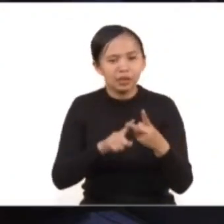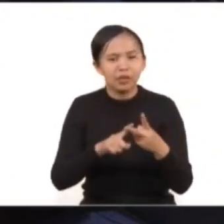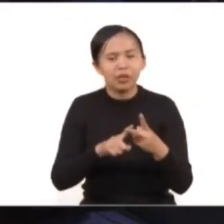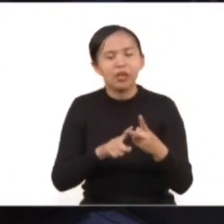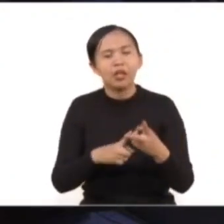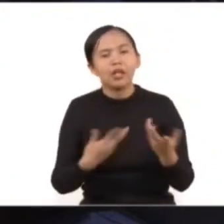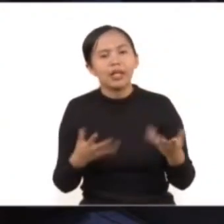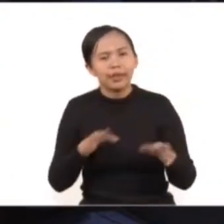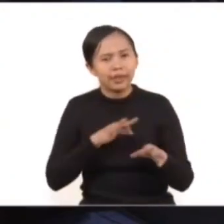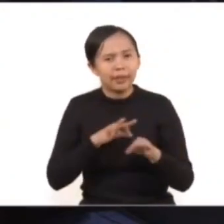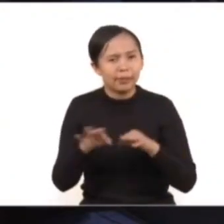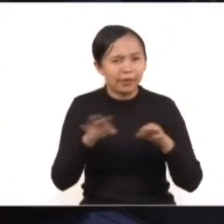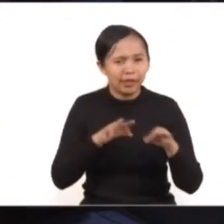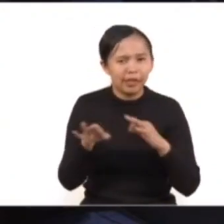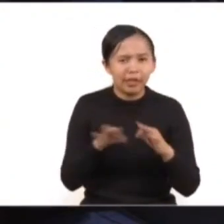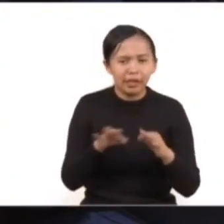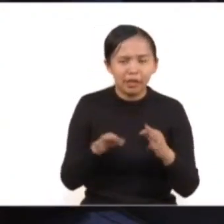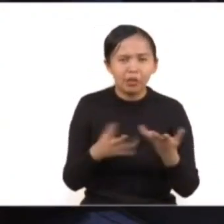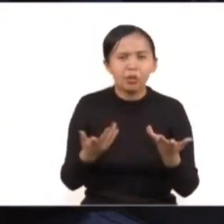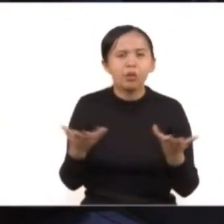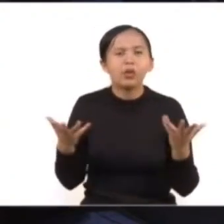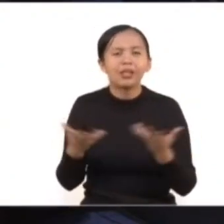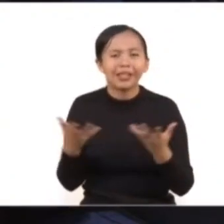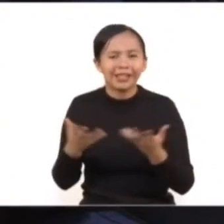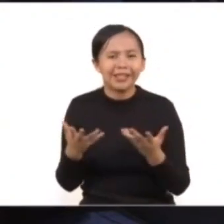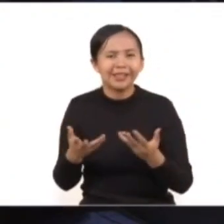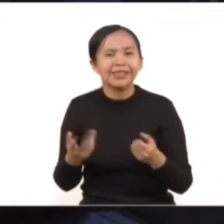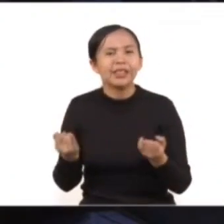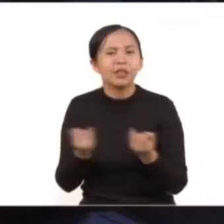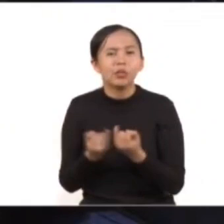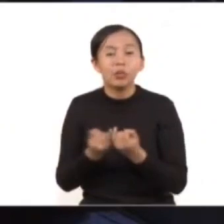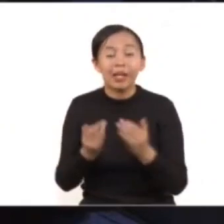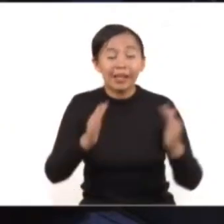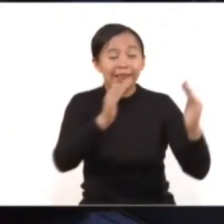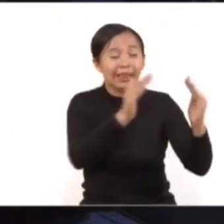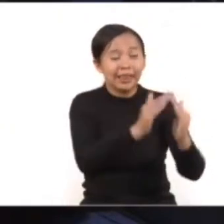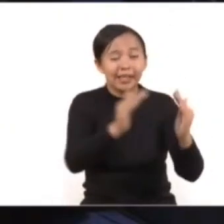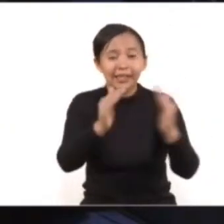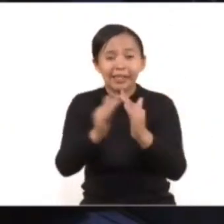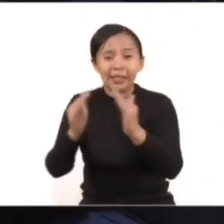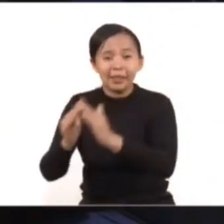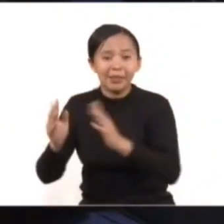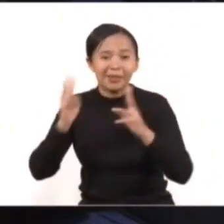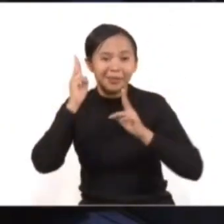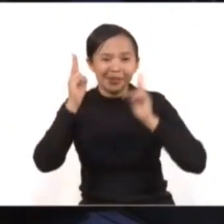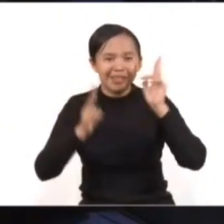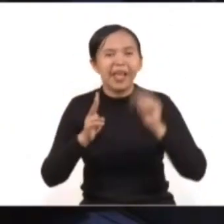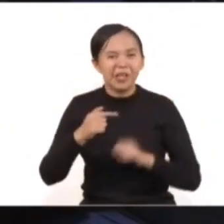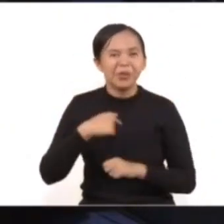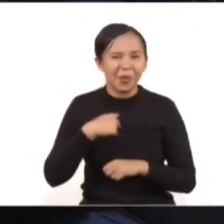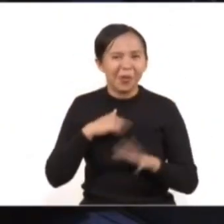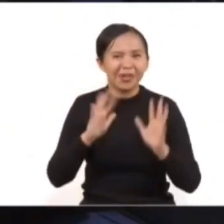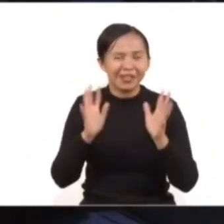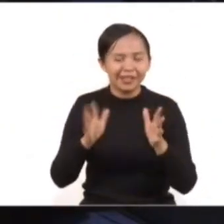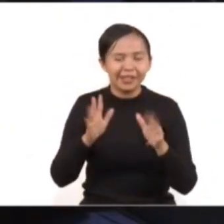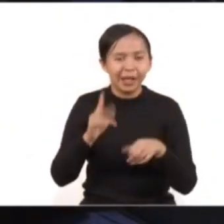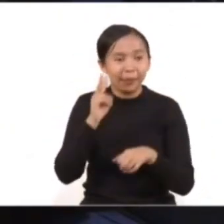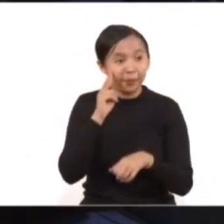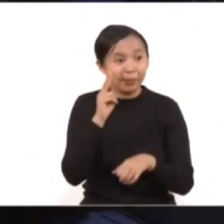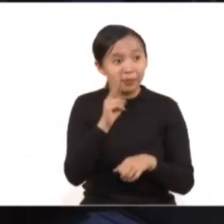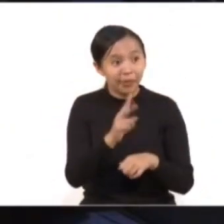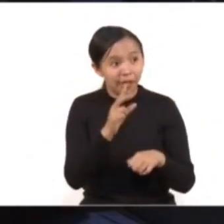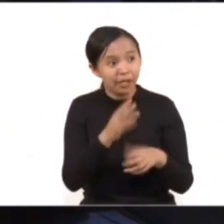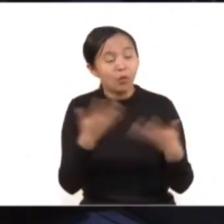territorial que se hace, que además es estratégico visitar casa por casa. Ya tuve la oportunidad de acudir a un